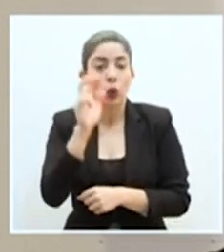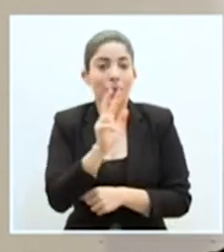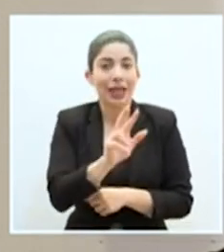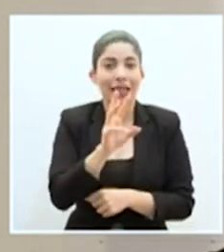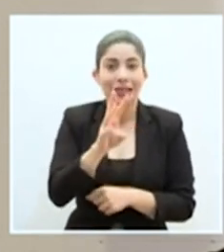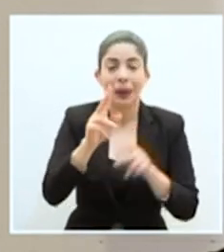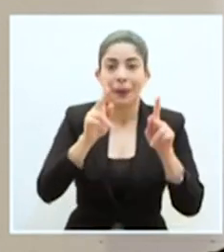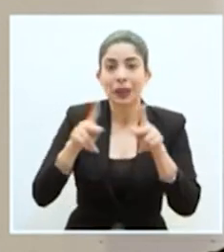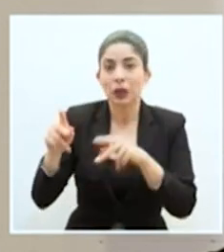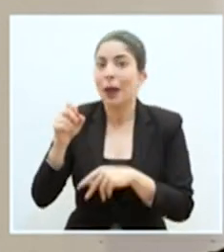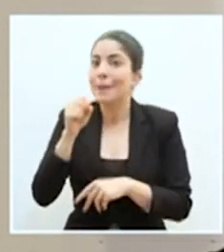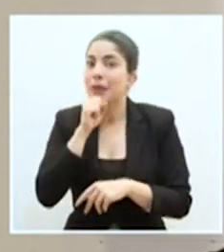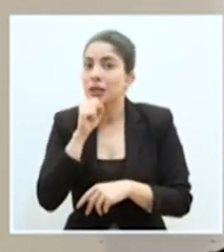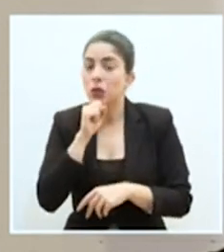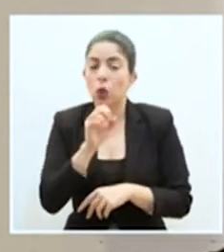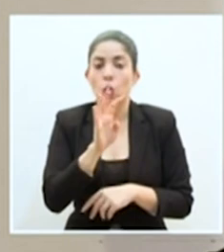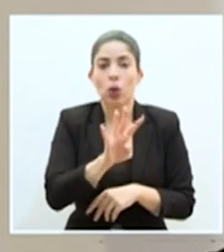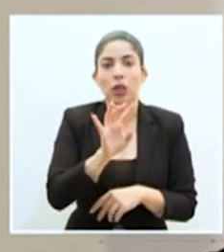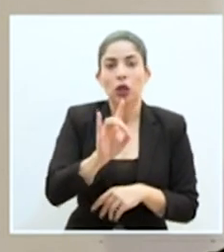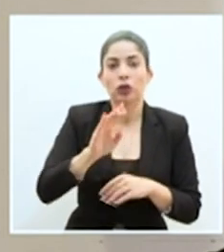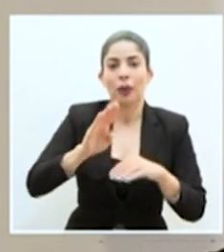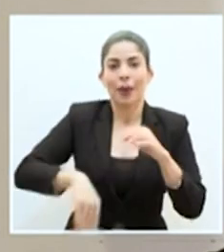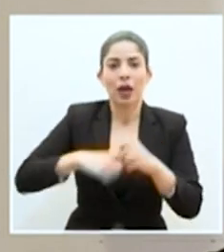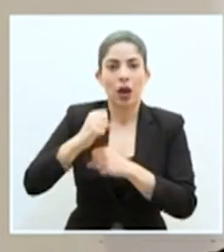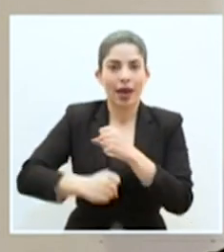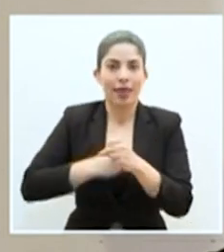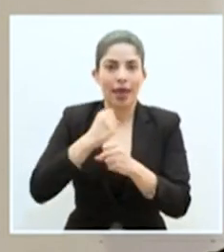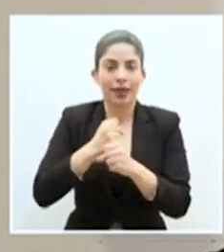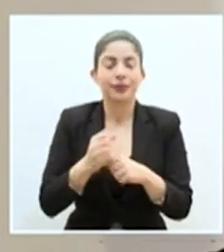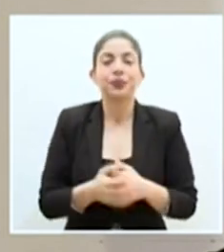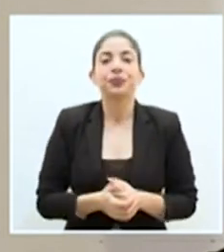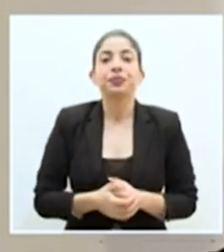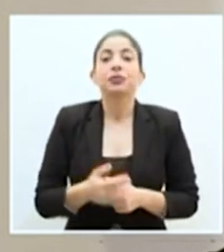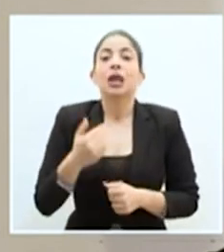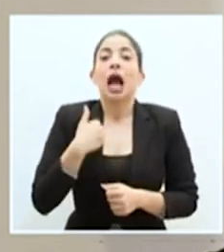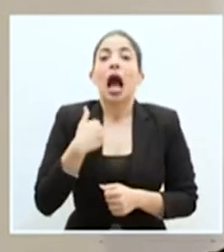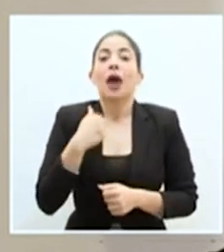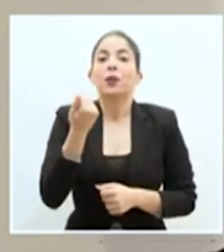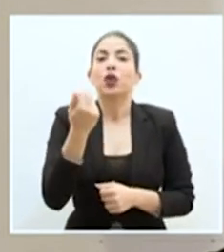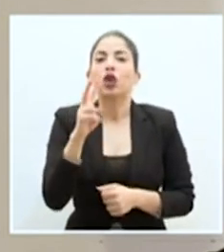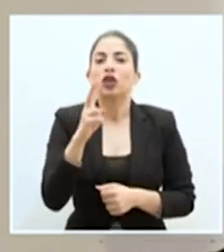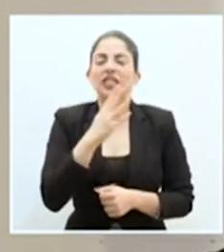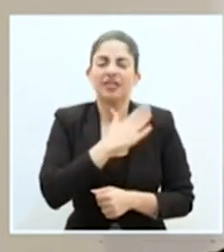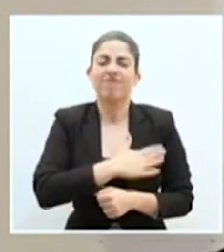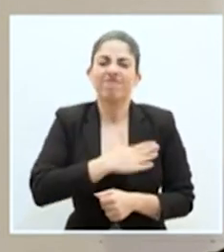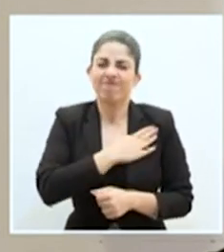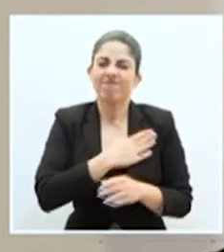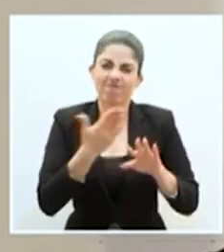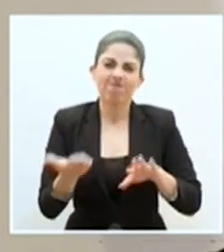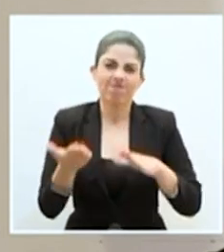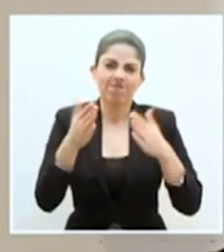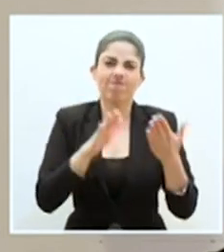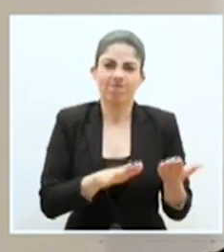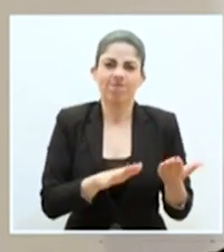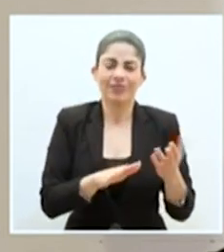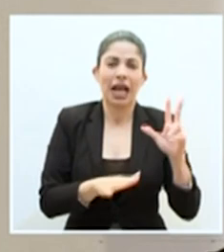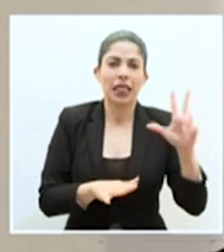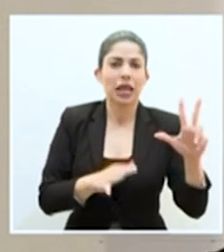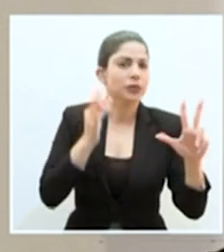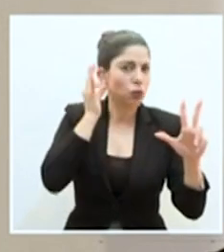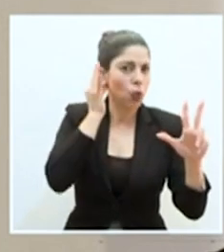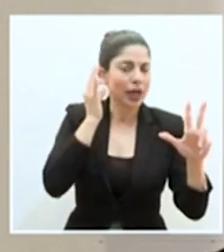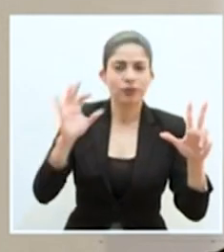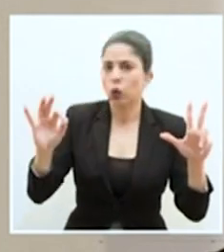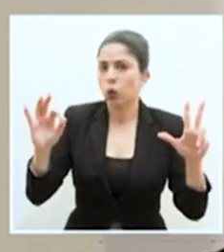personas mayores y 48 menores de edad. Se registran 12 lamentables fallecimientos, 3 mujeres